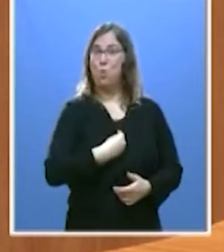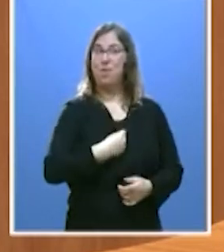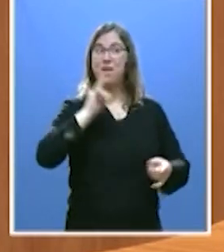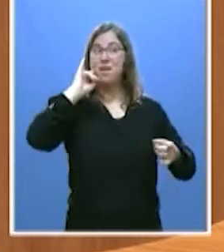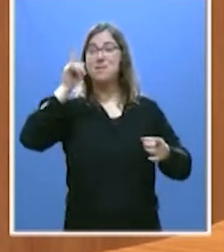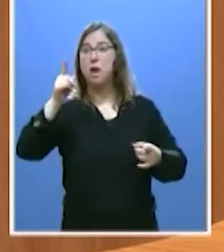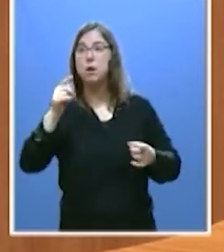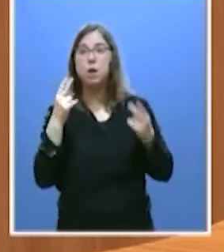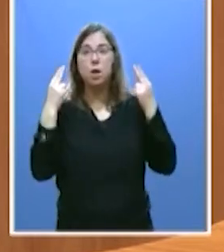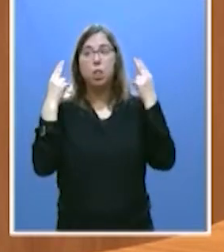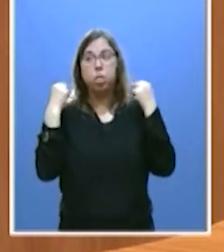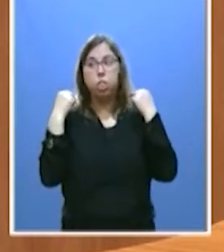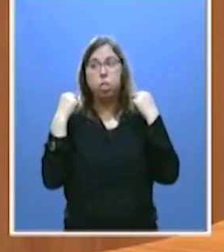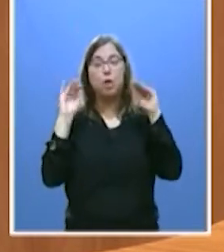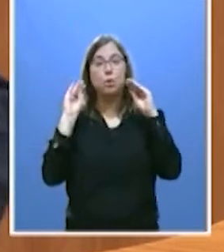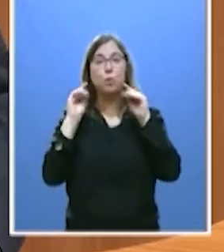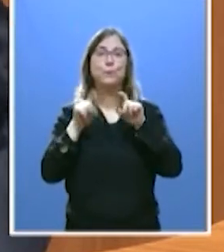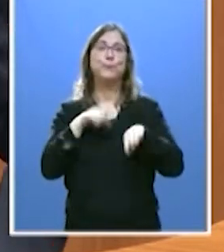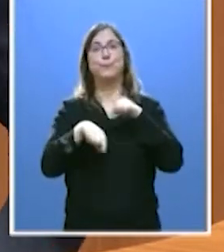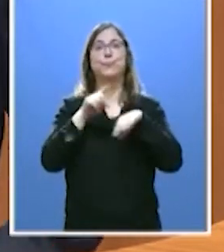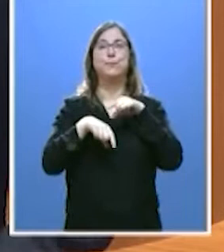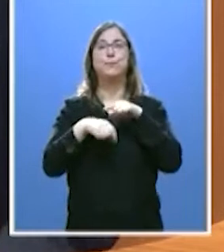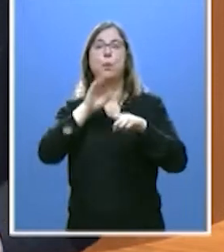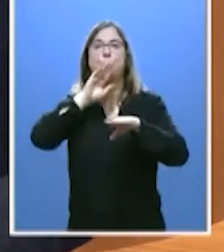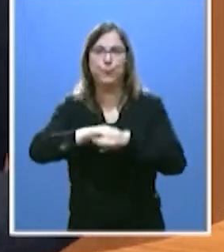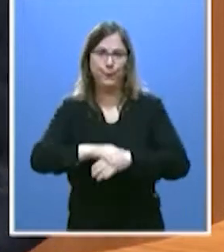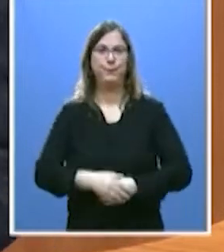lanar como es él, acudió presto a la llamada.